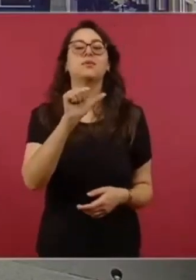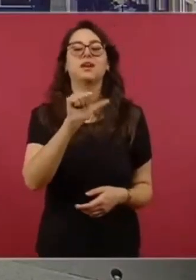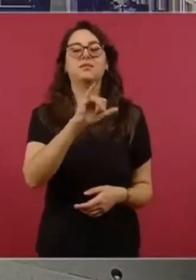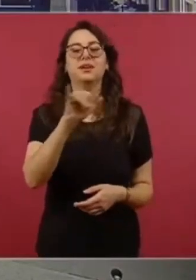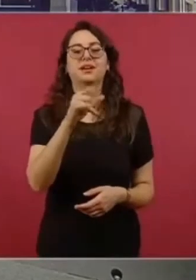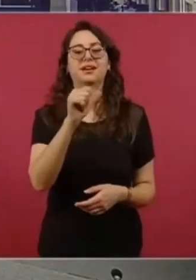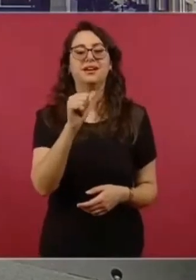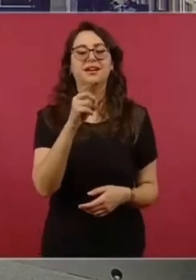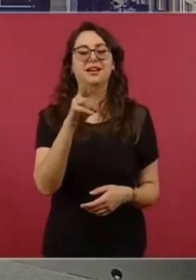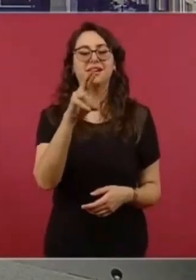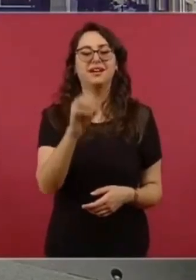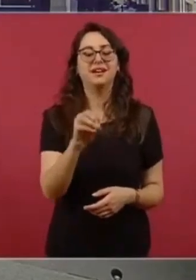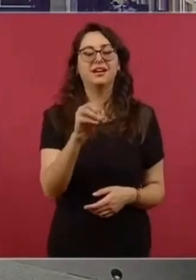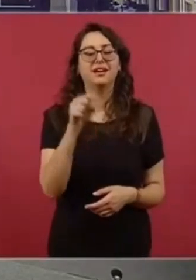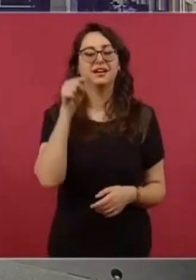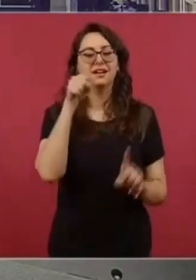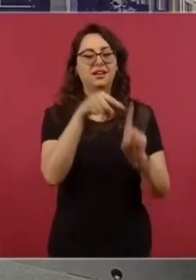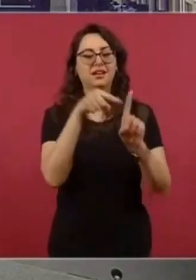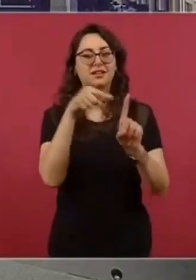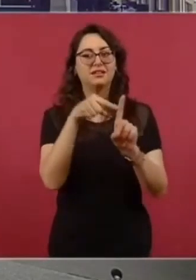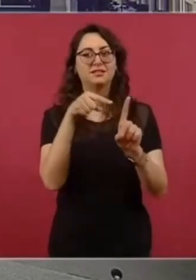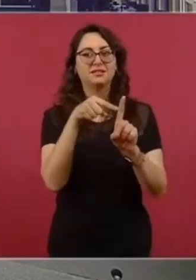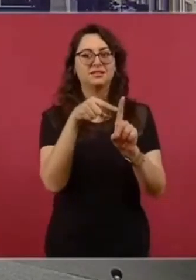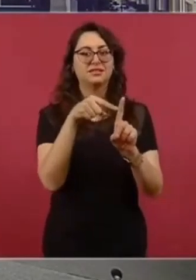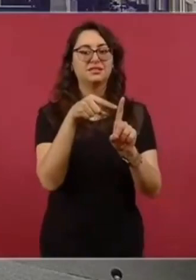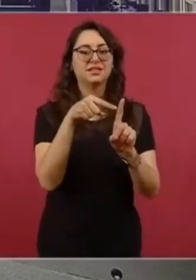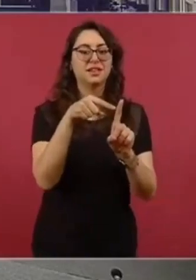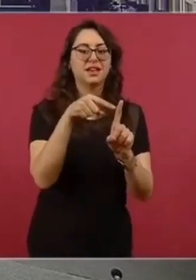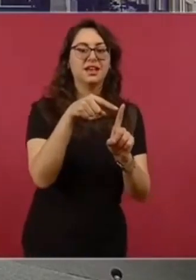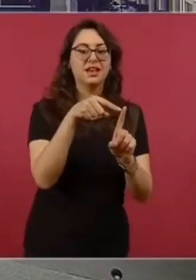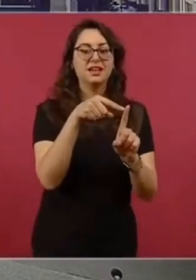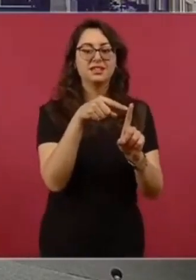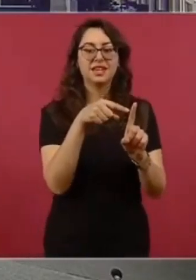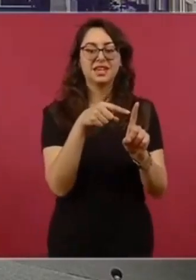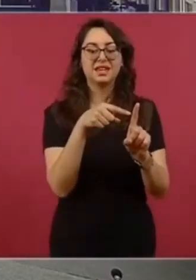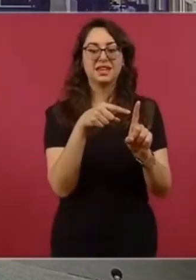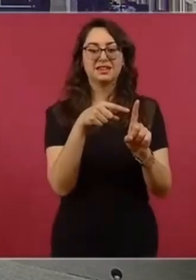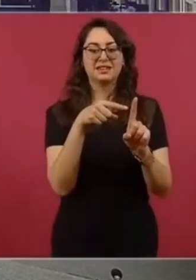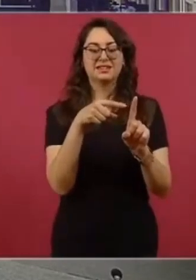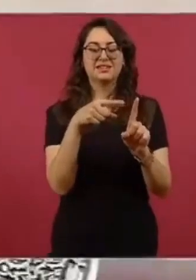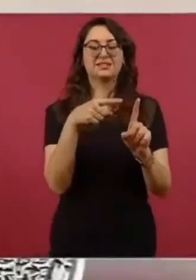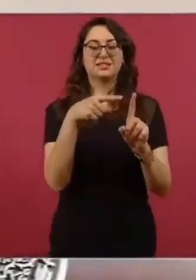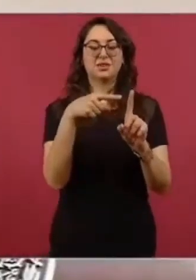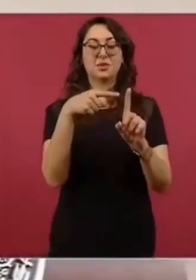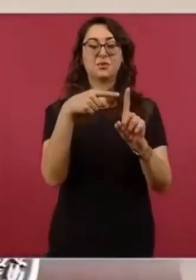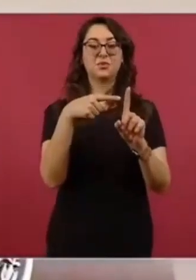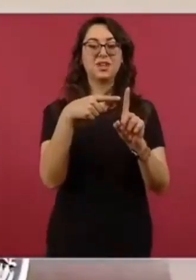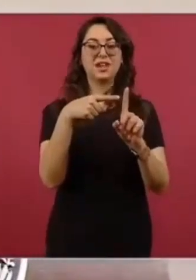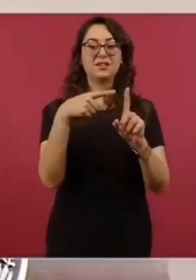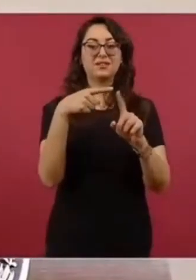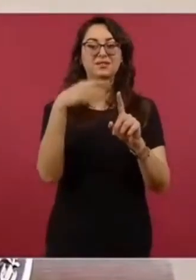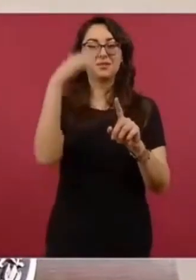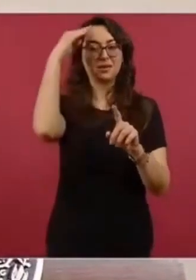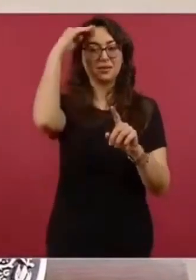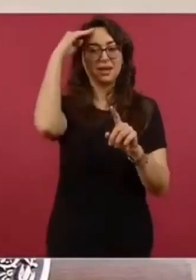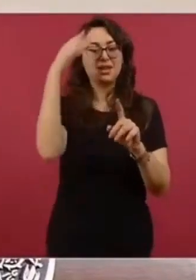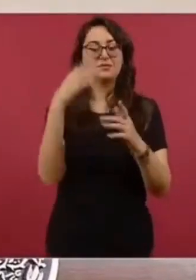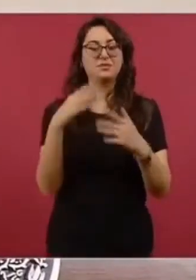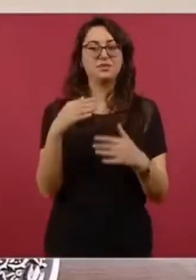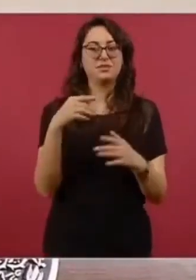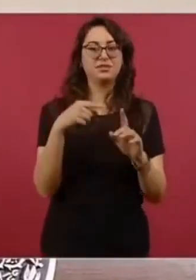lo de el mensaje, a lo mejor lo tienes tú, sobre el vapeador,